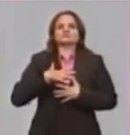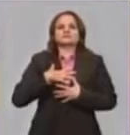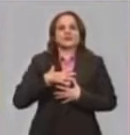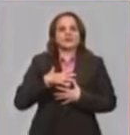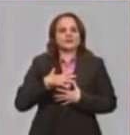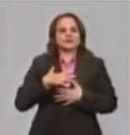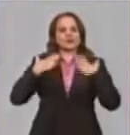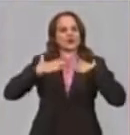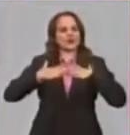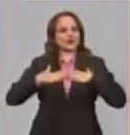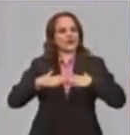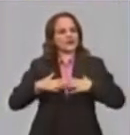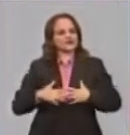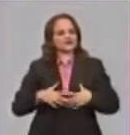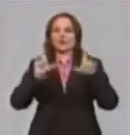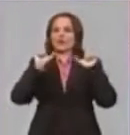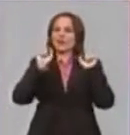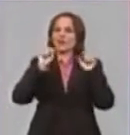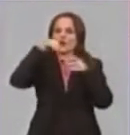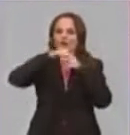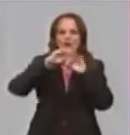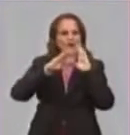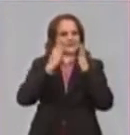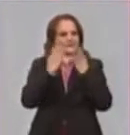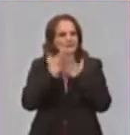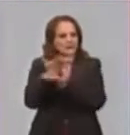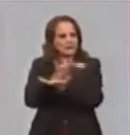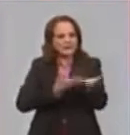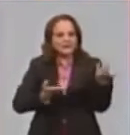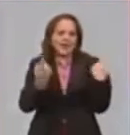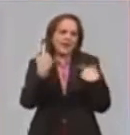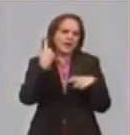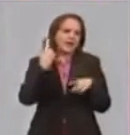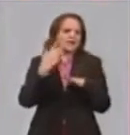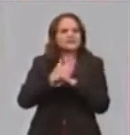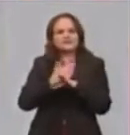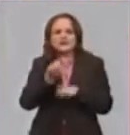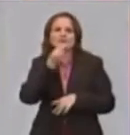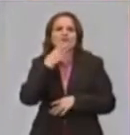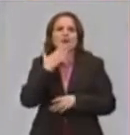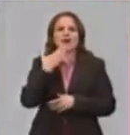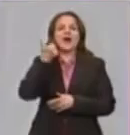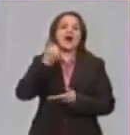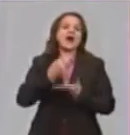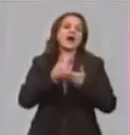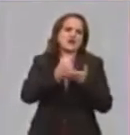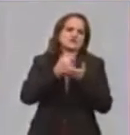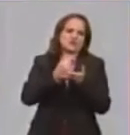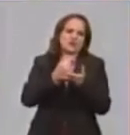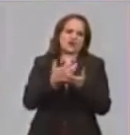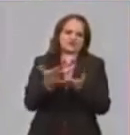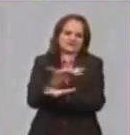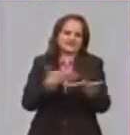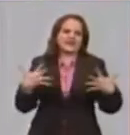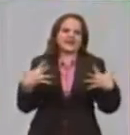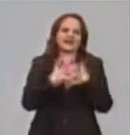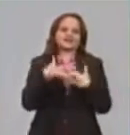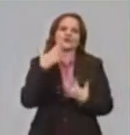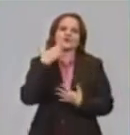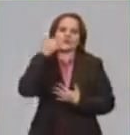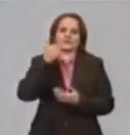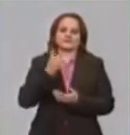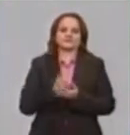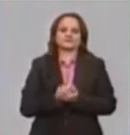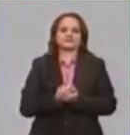familia, juegos, determinadas dinámicas que favorezcan que aun cuando no se puede salir, sí se puede tener compañerismo.